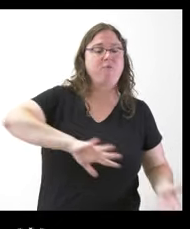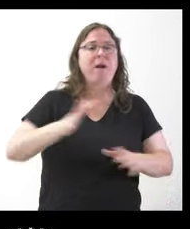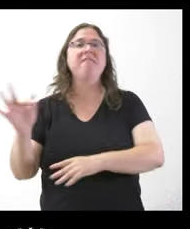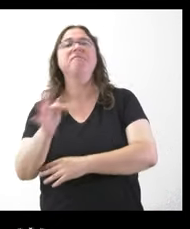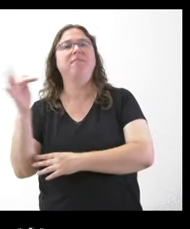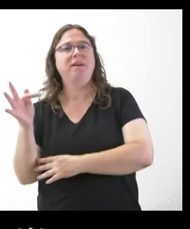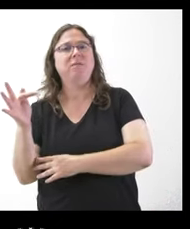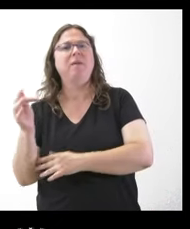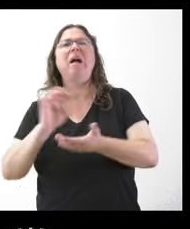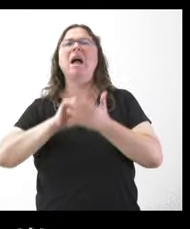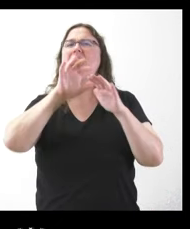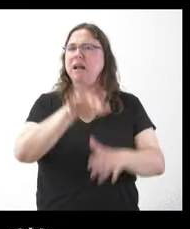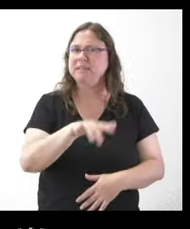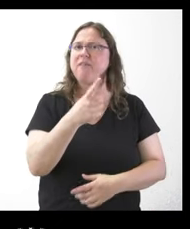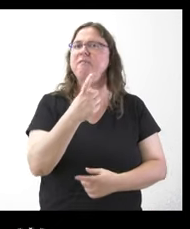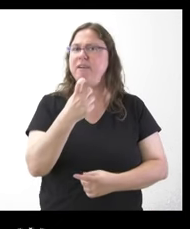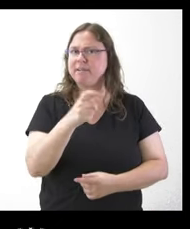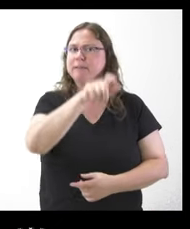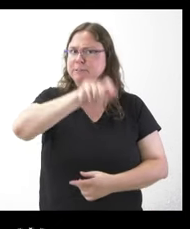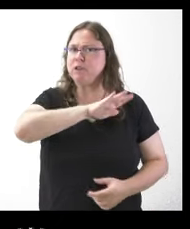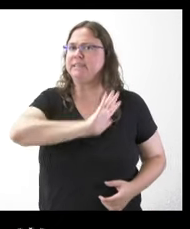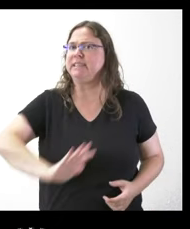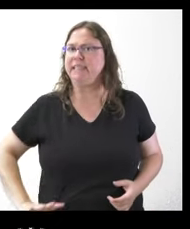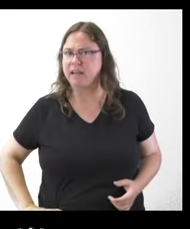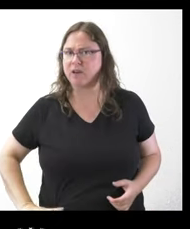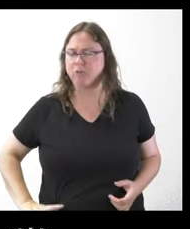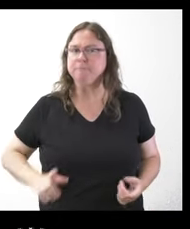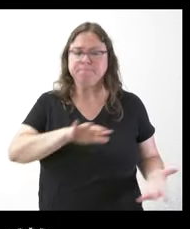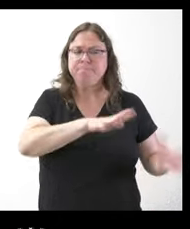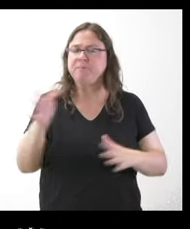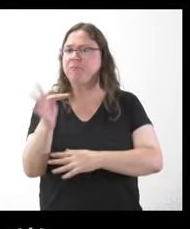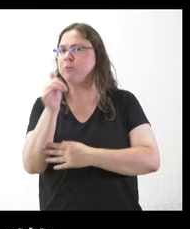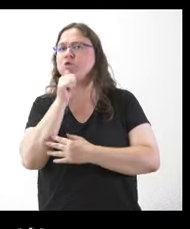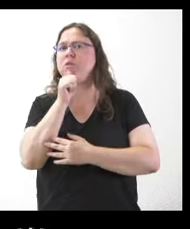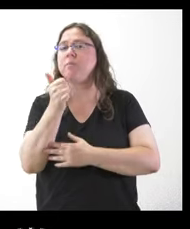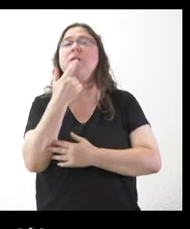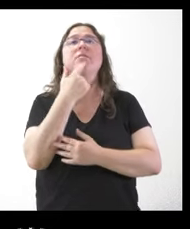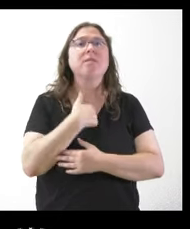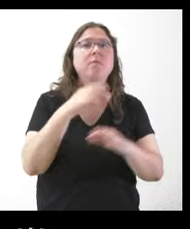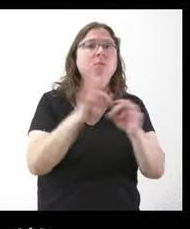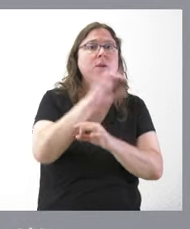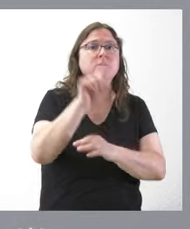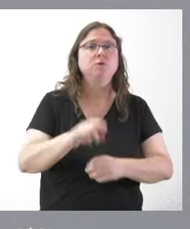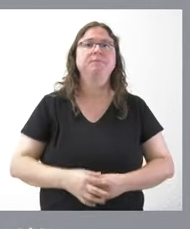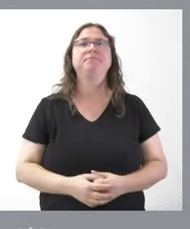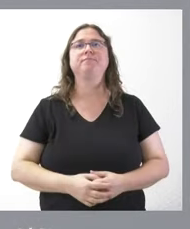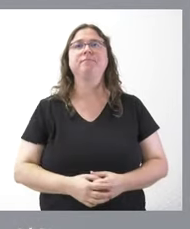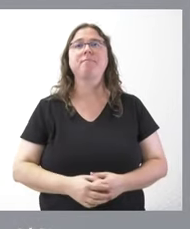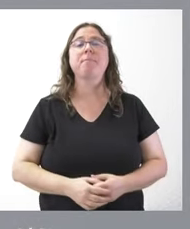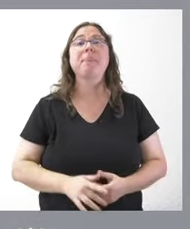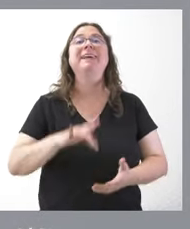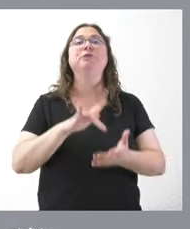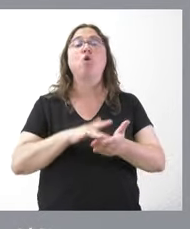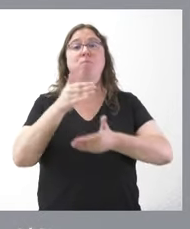todavía creo que hay bastante personal interino al que no se está convirtiendo en fijo. Bueno, corríjame si esto no es así. Tenemos un